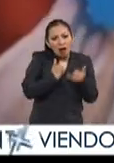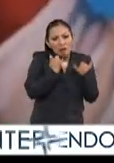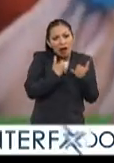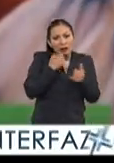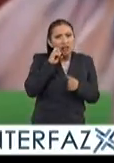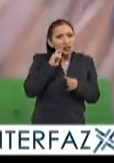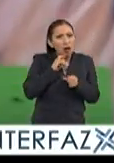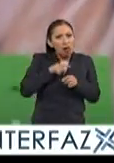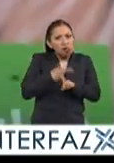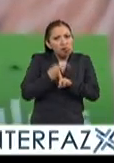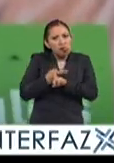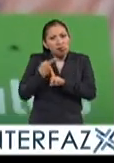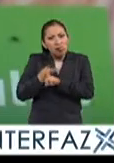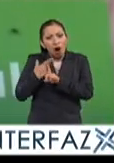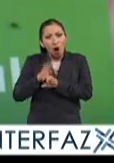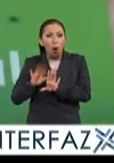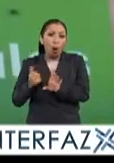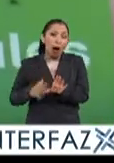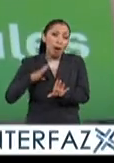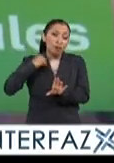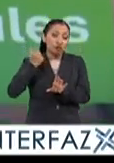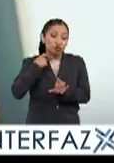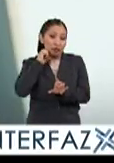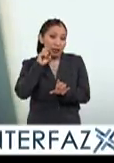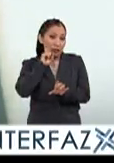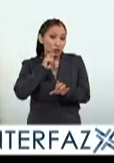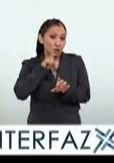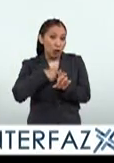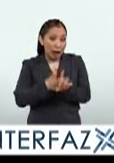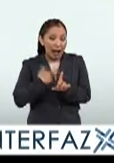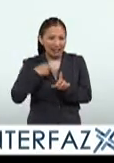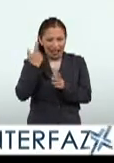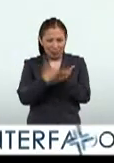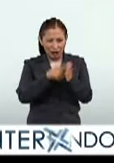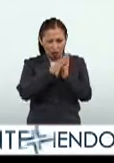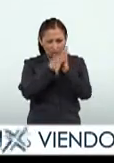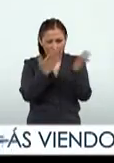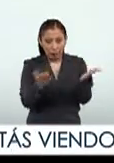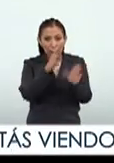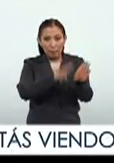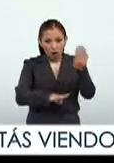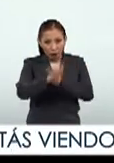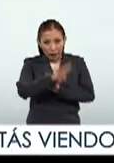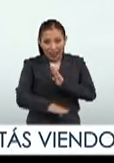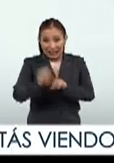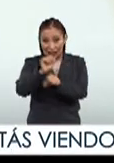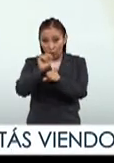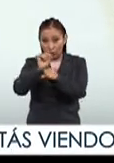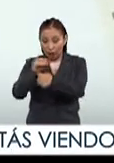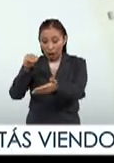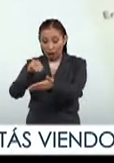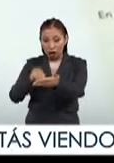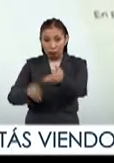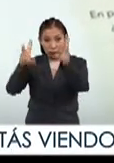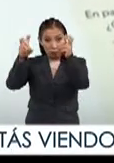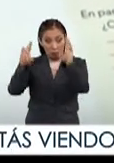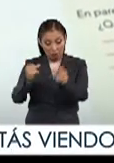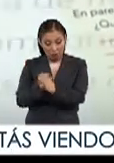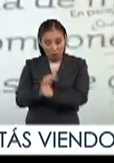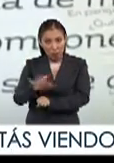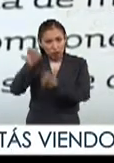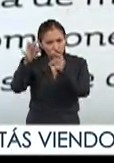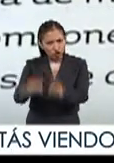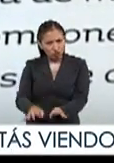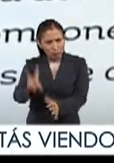explotación sexual. En nuestro país los contenidos que se presentan en los libros de biología de nivel secundaria ofrecen información